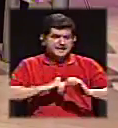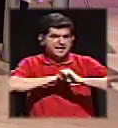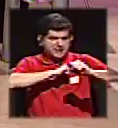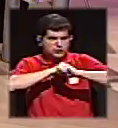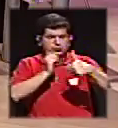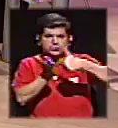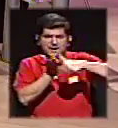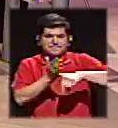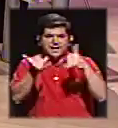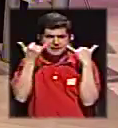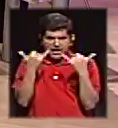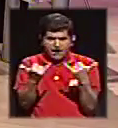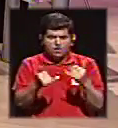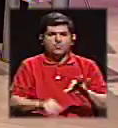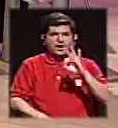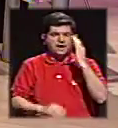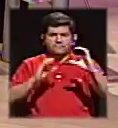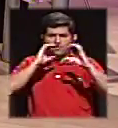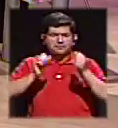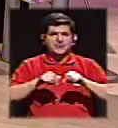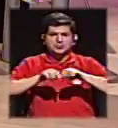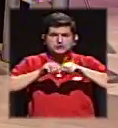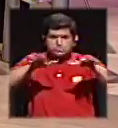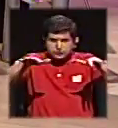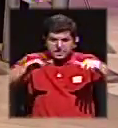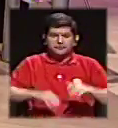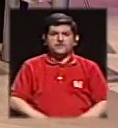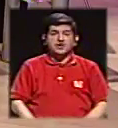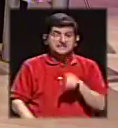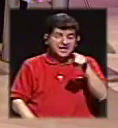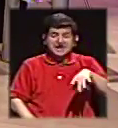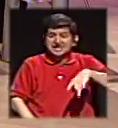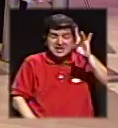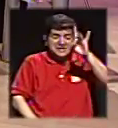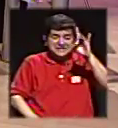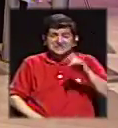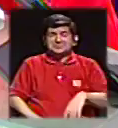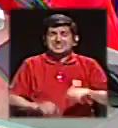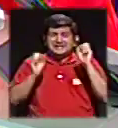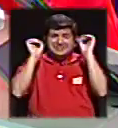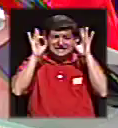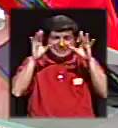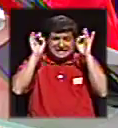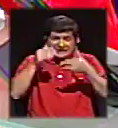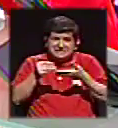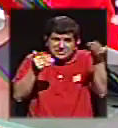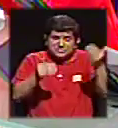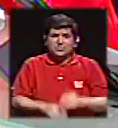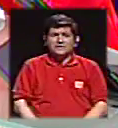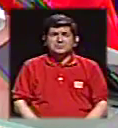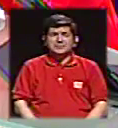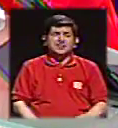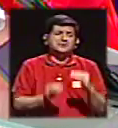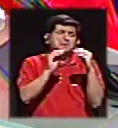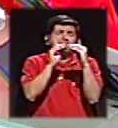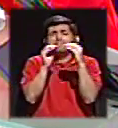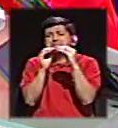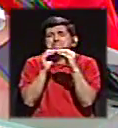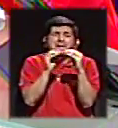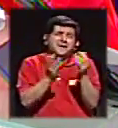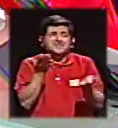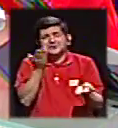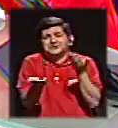sus campañas electorales en este momento en medios sociales y lo que encontramos es un desastre en esas campañas electorales de parte de los candidatos. Lo que abundan son los besos y